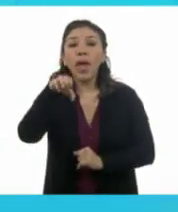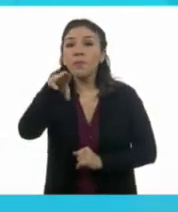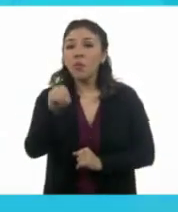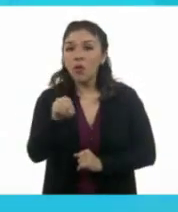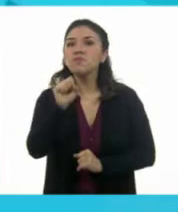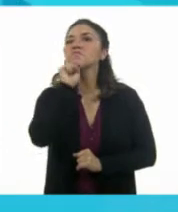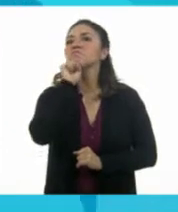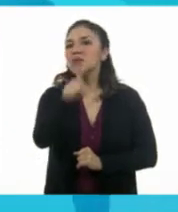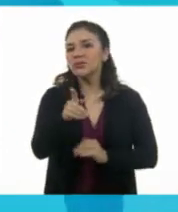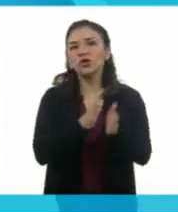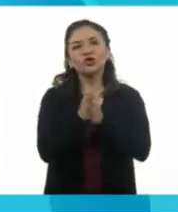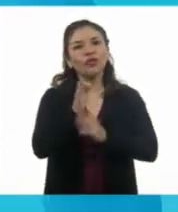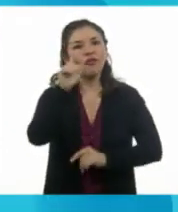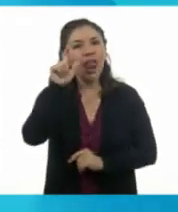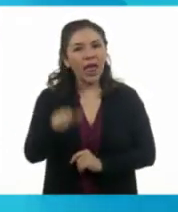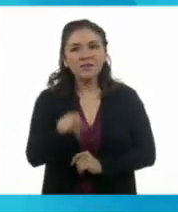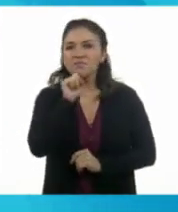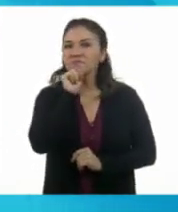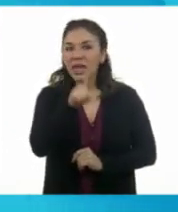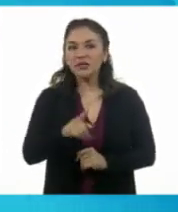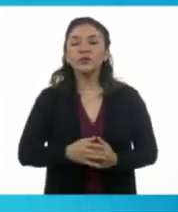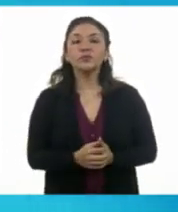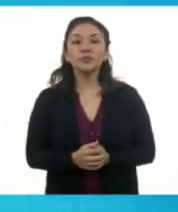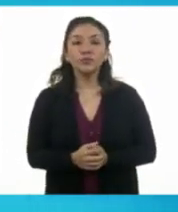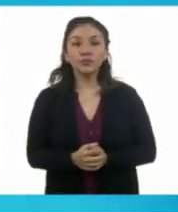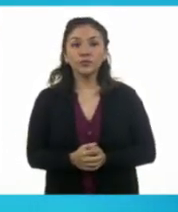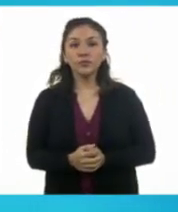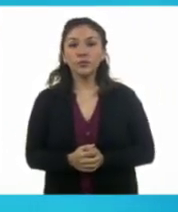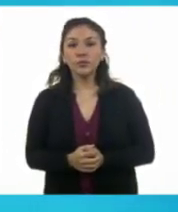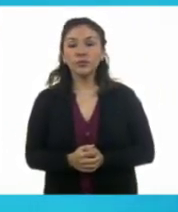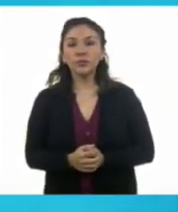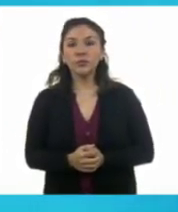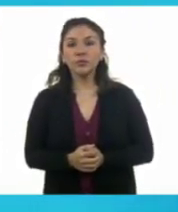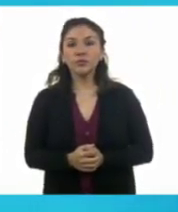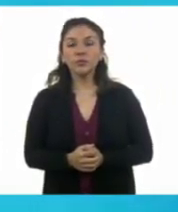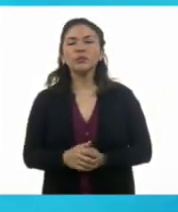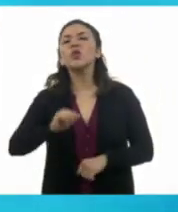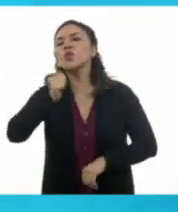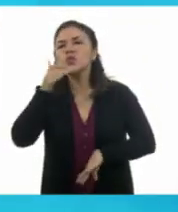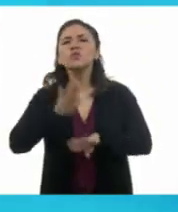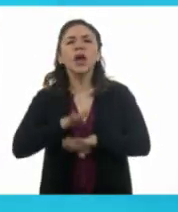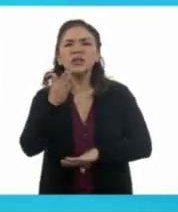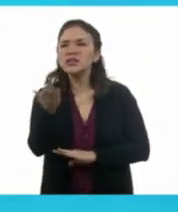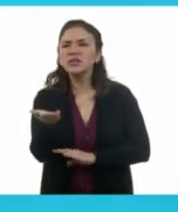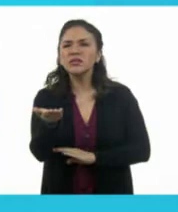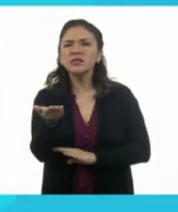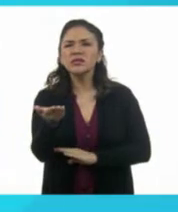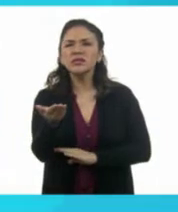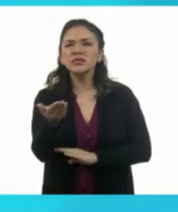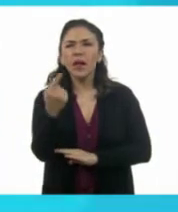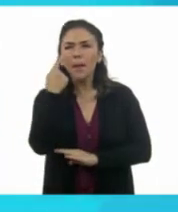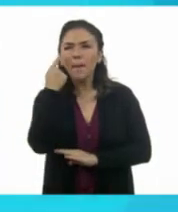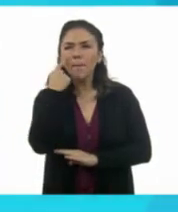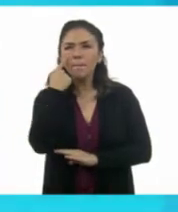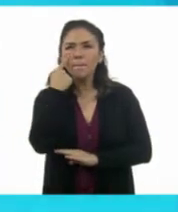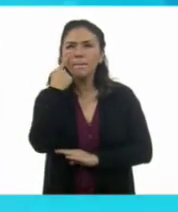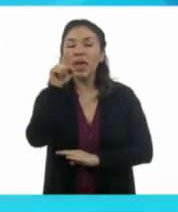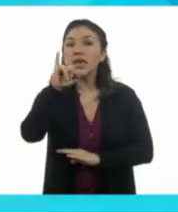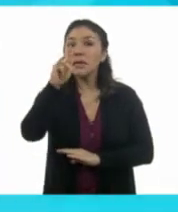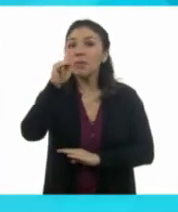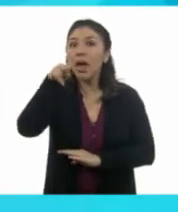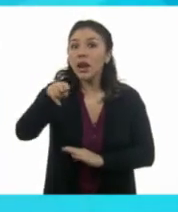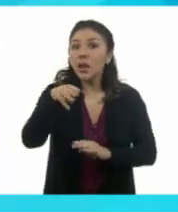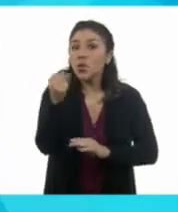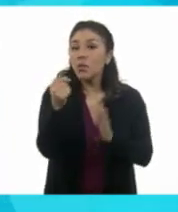el pastel de Chocoflan. Entonces, ponemos a Memo. ¿Quién más? También a IPN